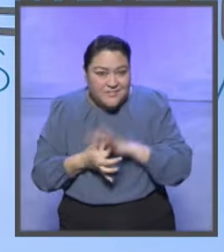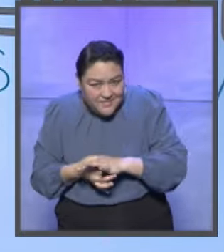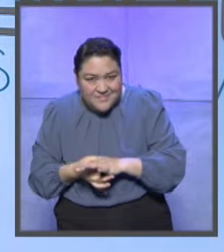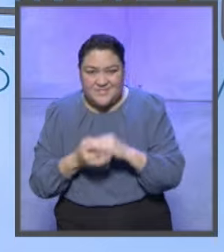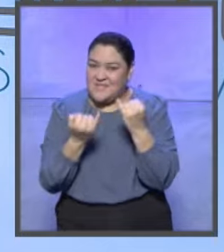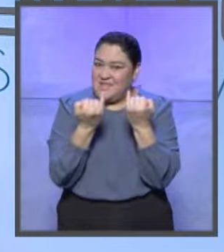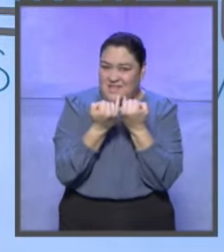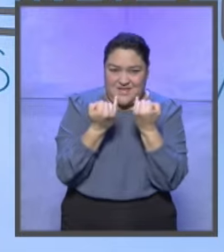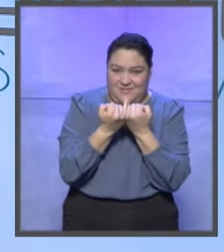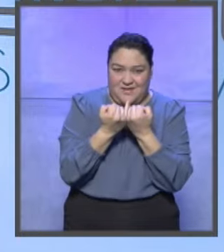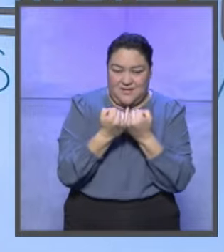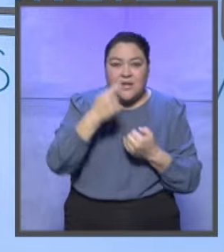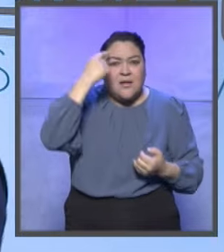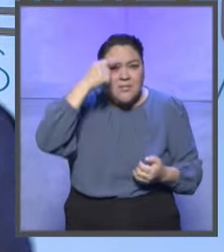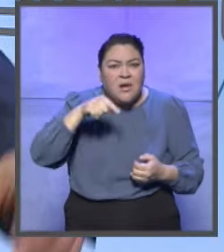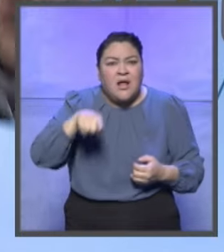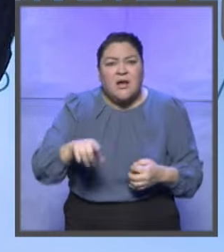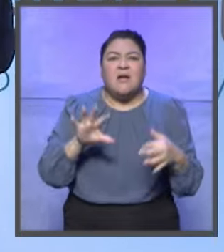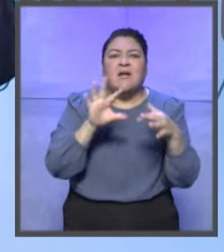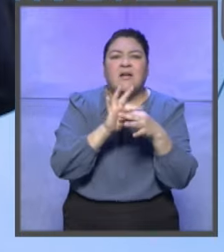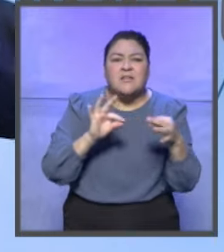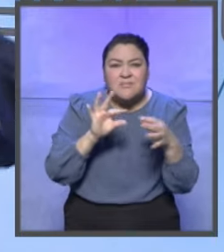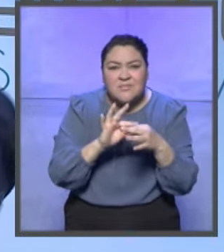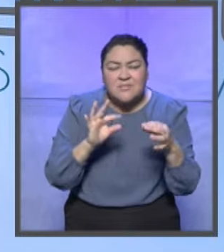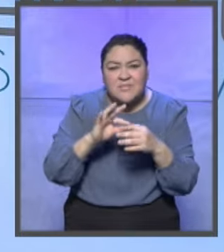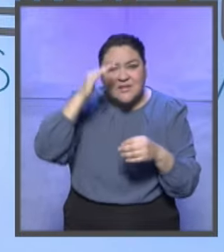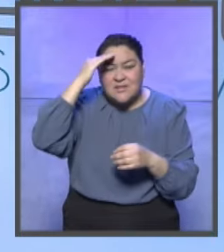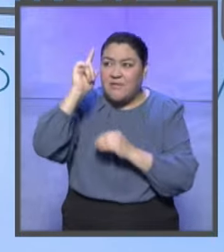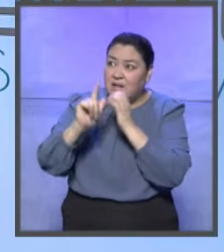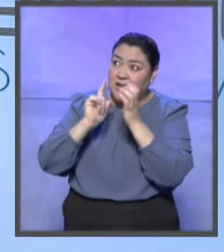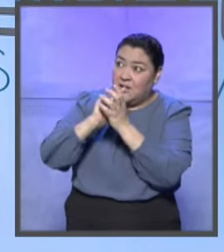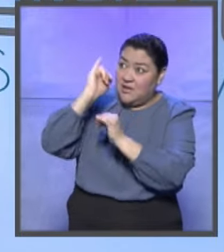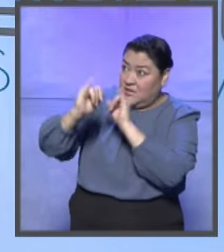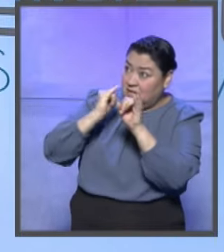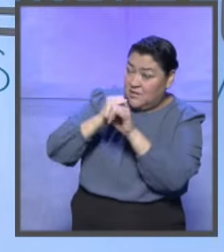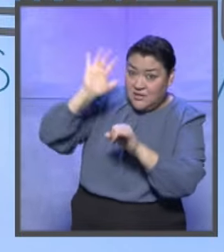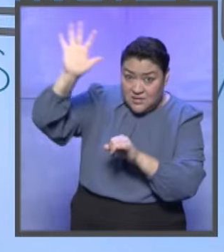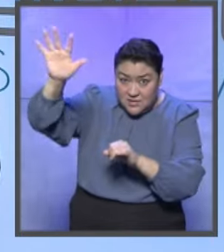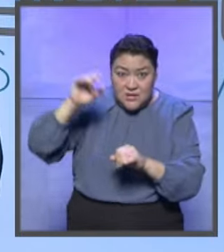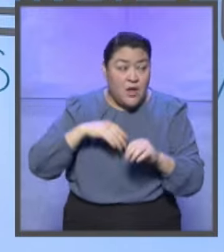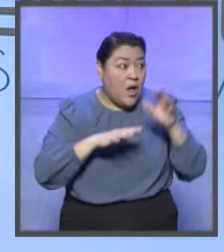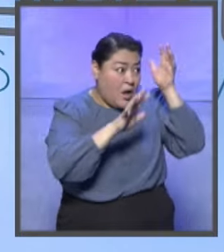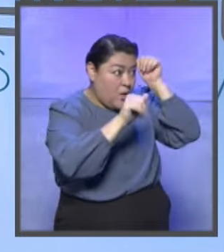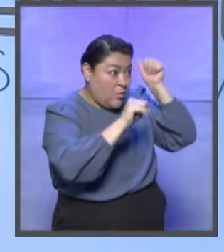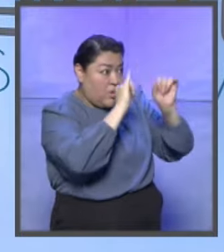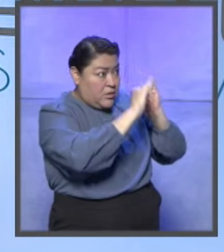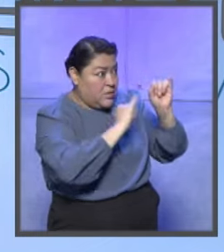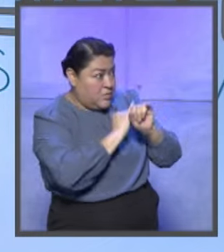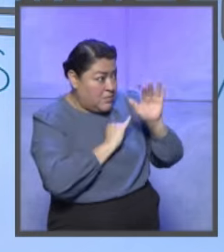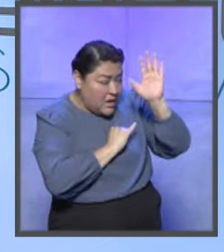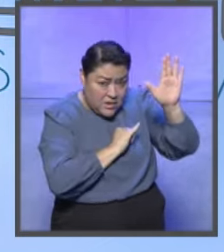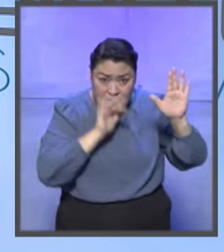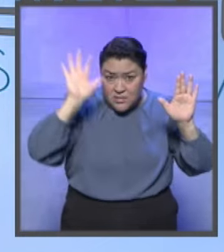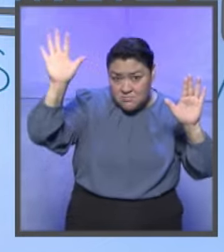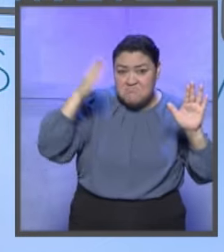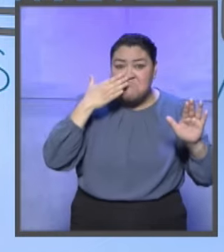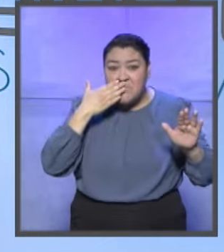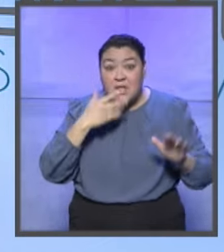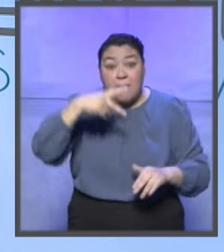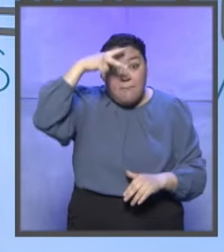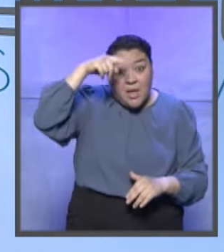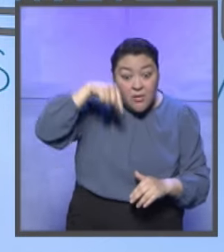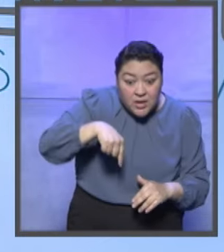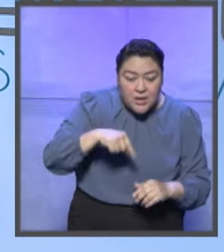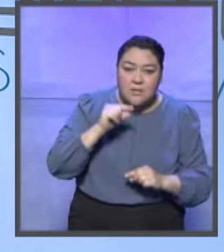materia específica que es derecho electoral, al margen de que existan otras leyes internacionales, acuerdos internacionales, convenciones, nosotros